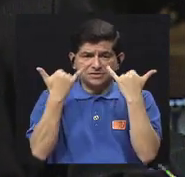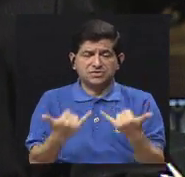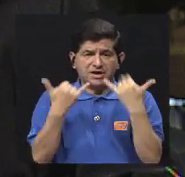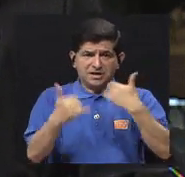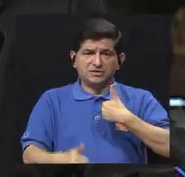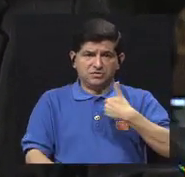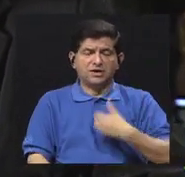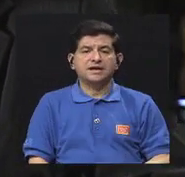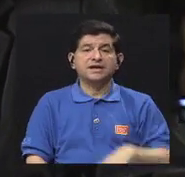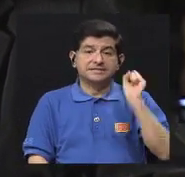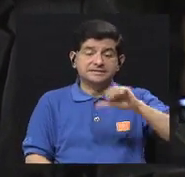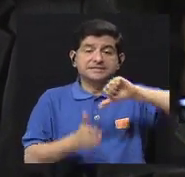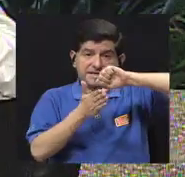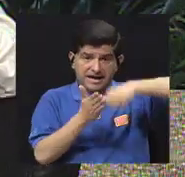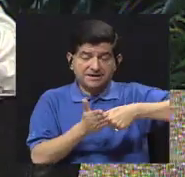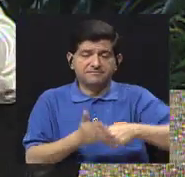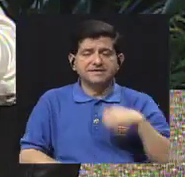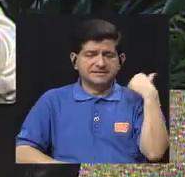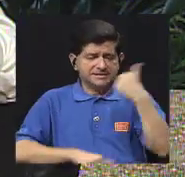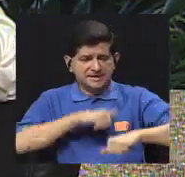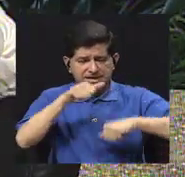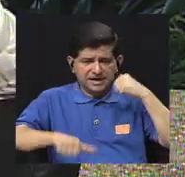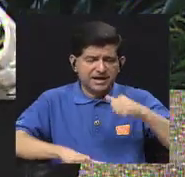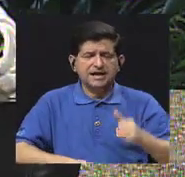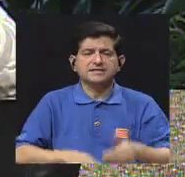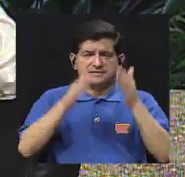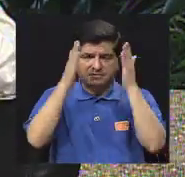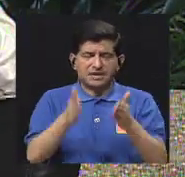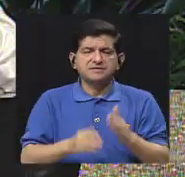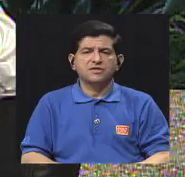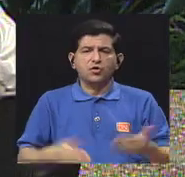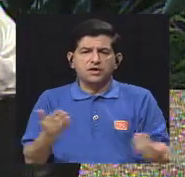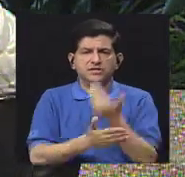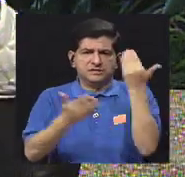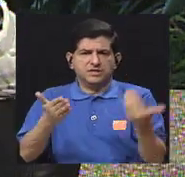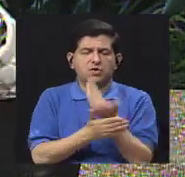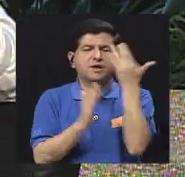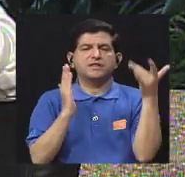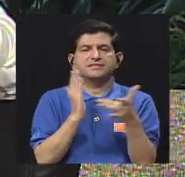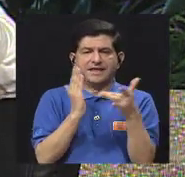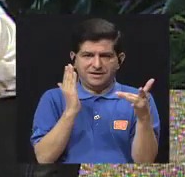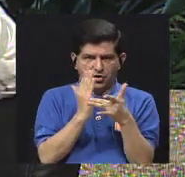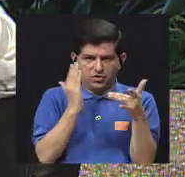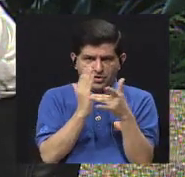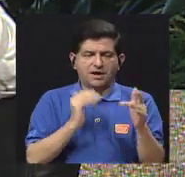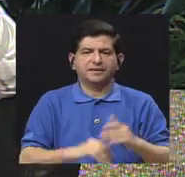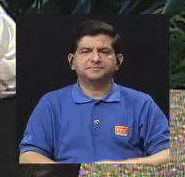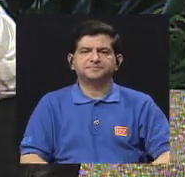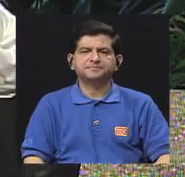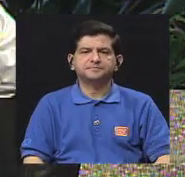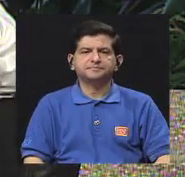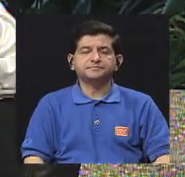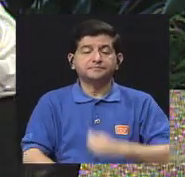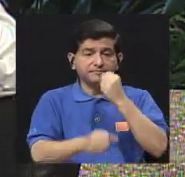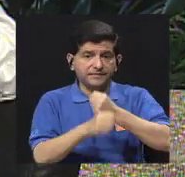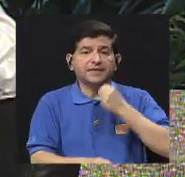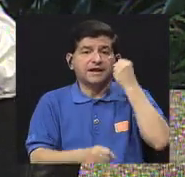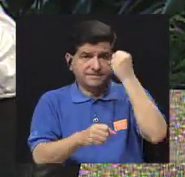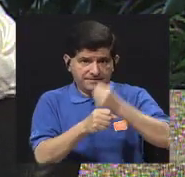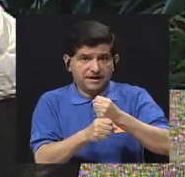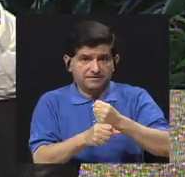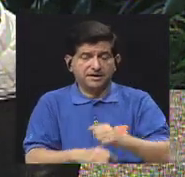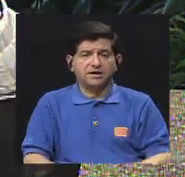actualmente. Sí, el énfasis es emprendedurismo innovación la tecnología el trabajo